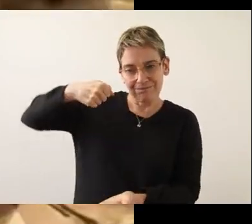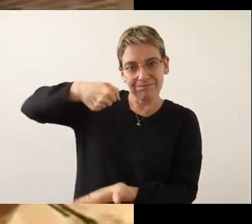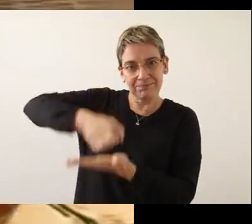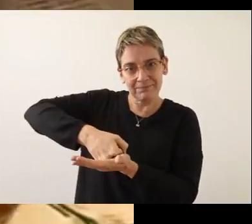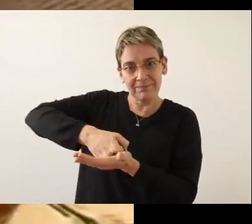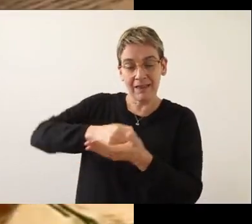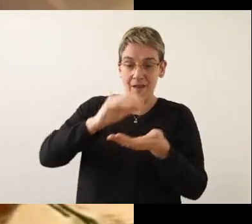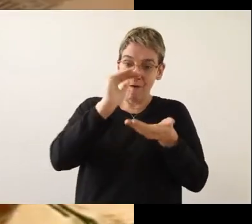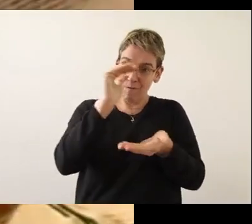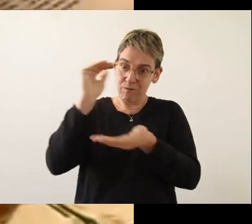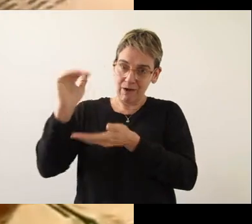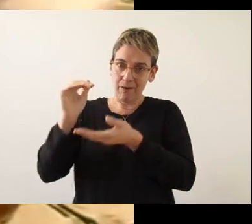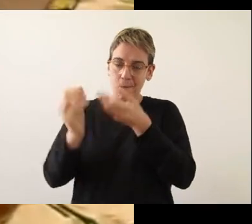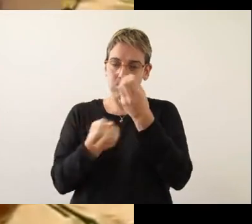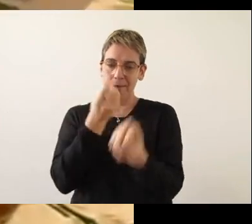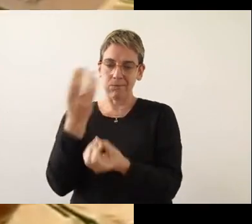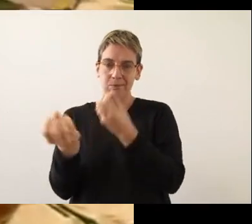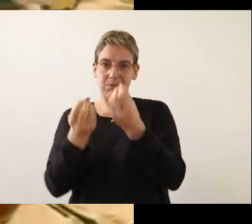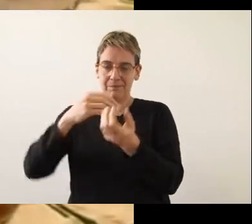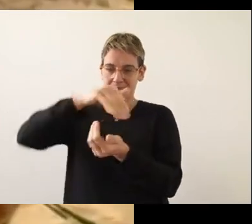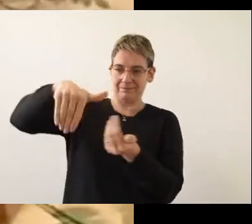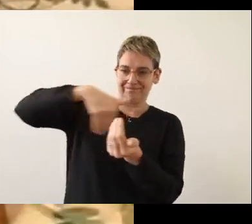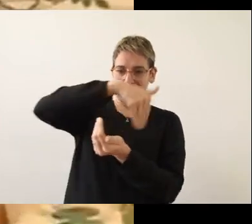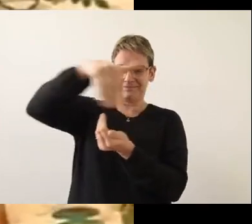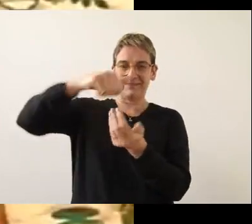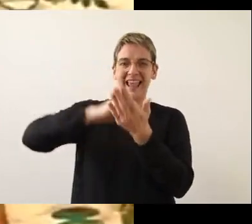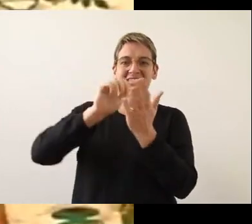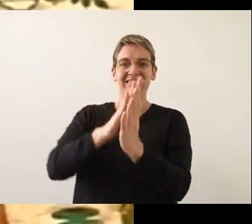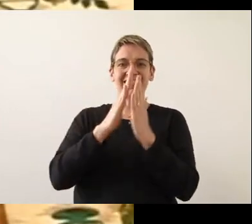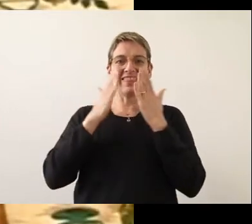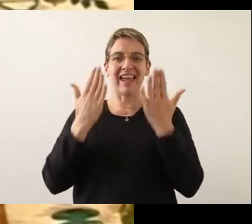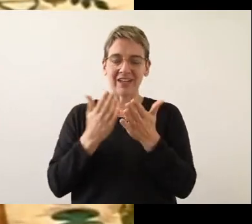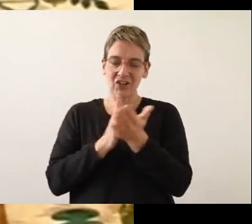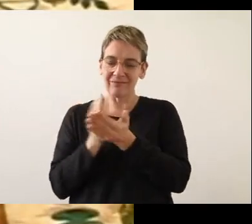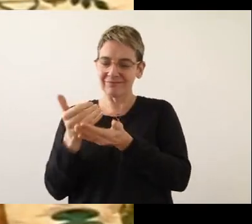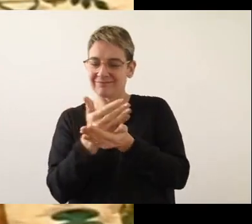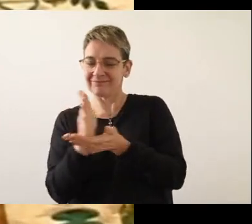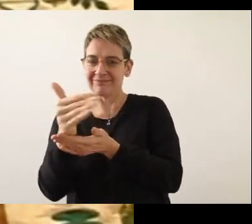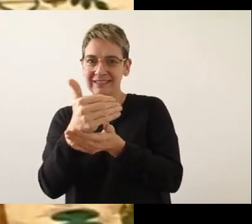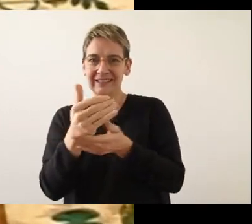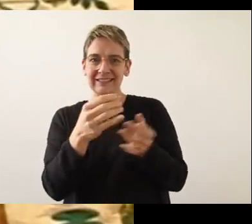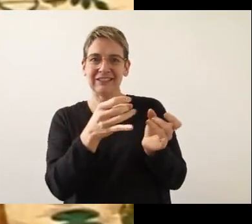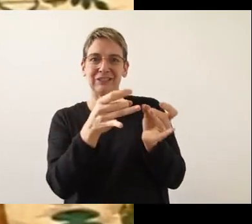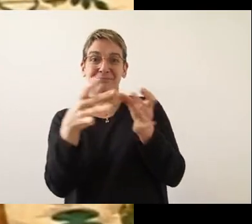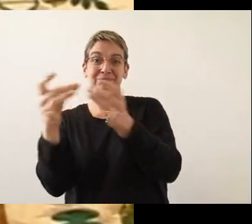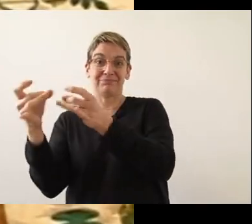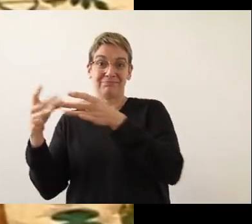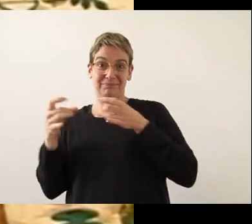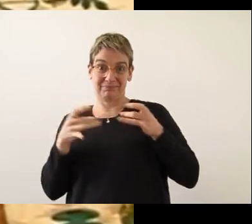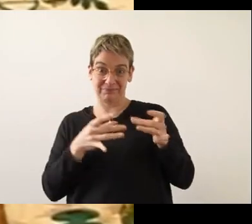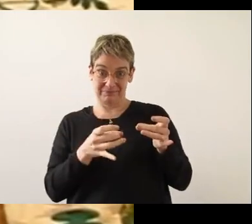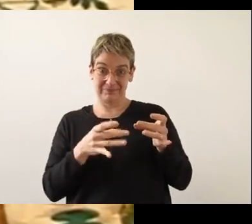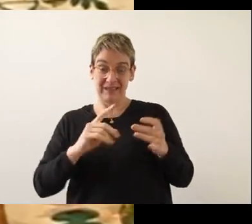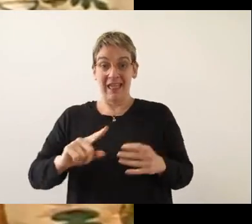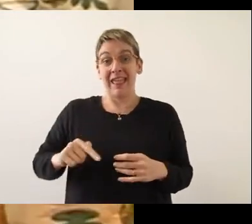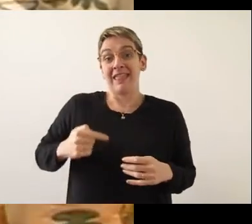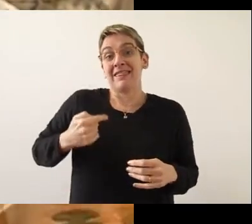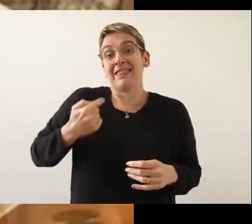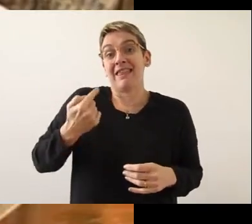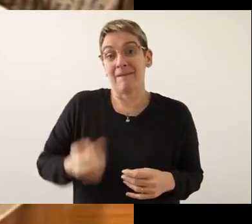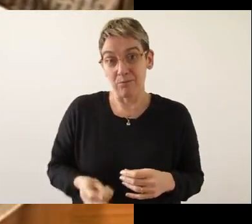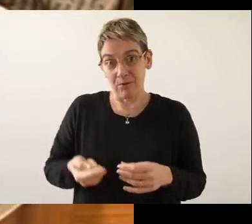Envolvemos los frascos con diario y colocamos una tela entre ellos para evitar roturas.